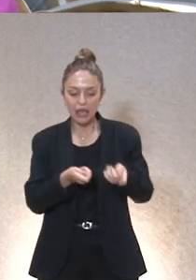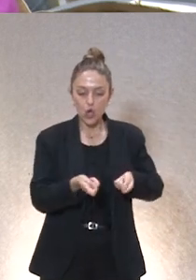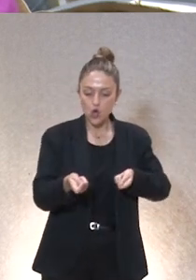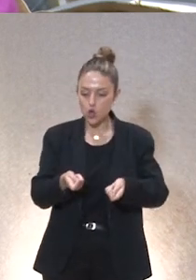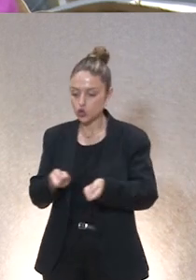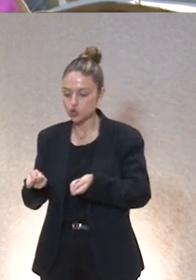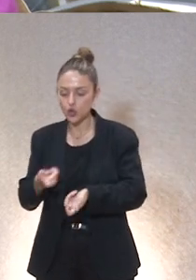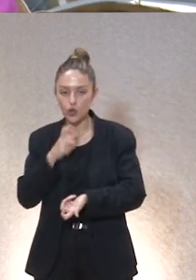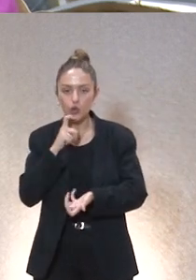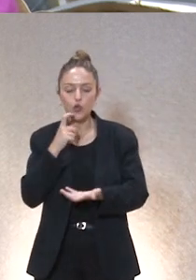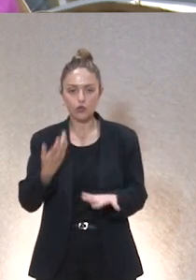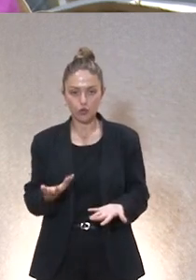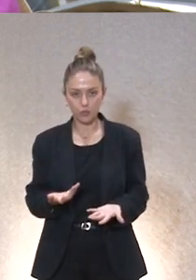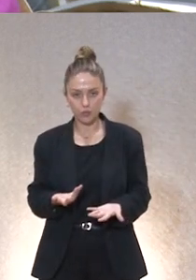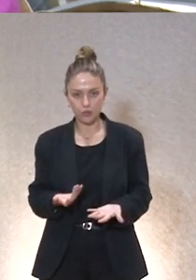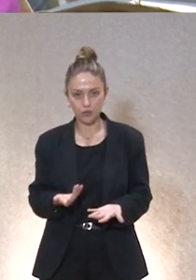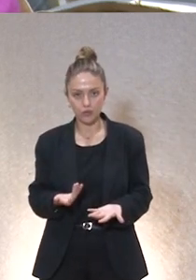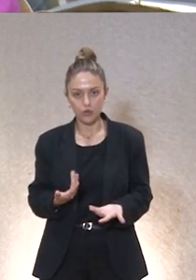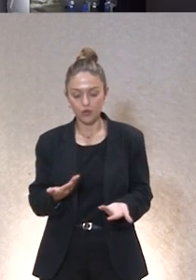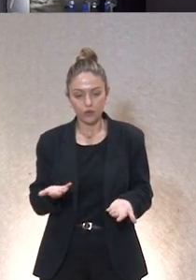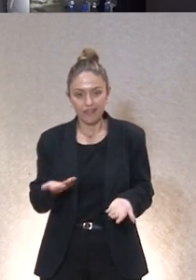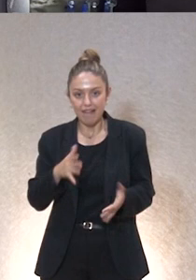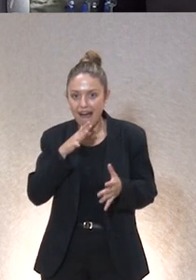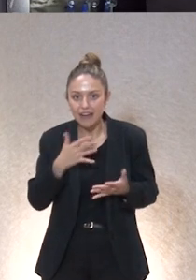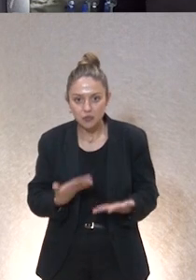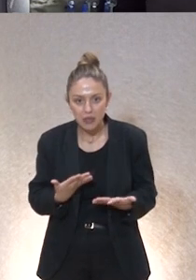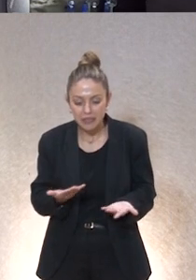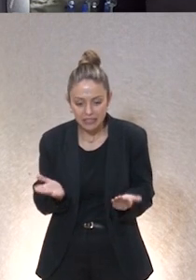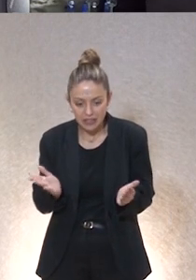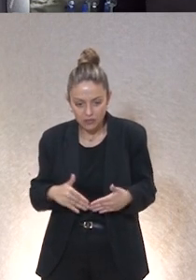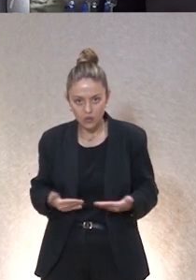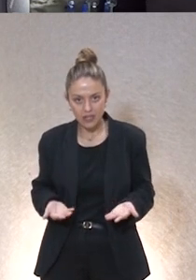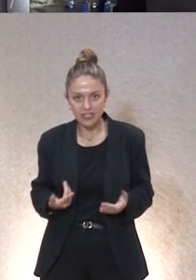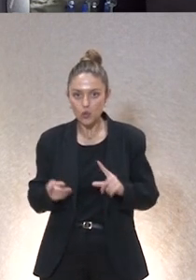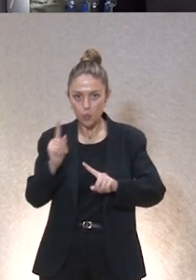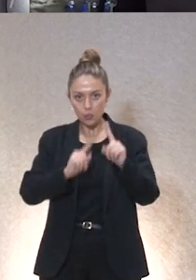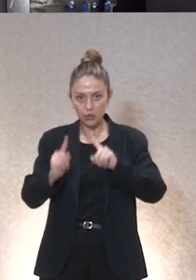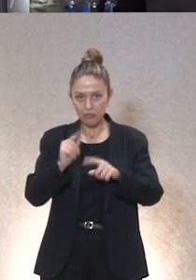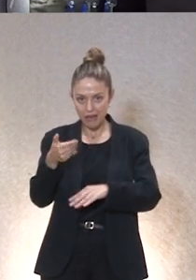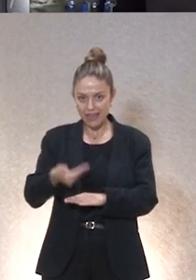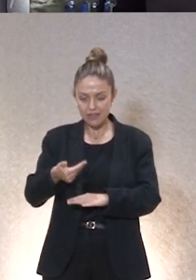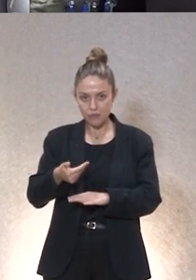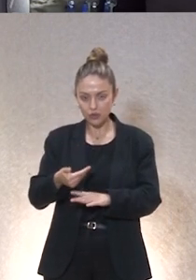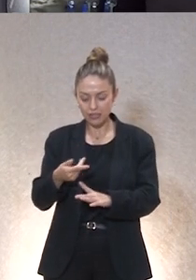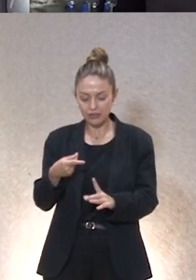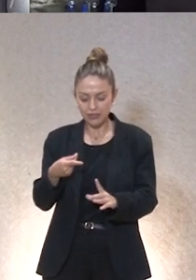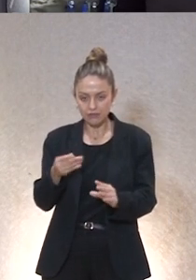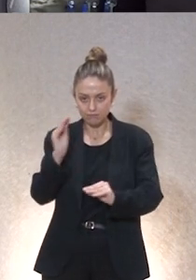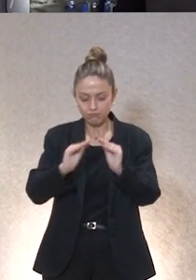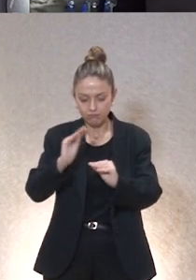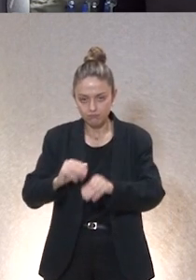como comentaba no hay nada aún y sí que es un problema bastante importante para atajar